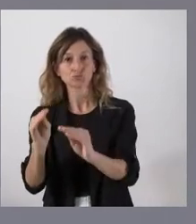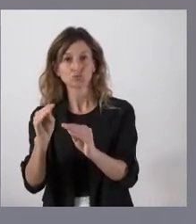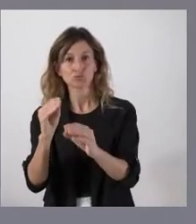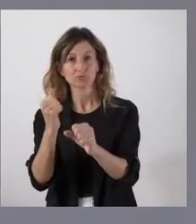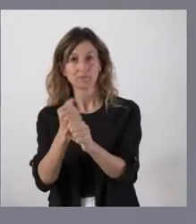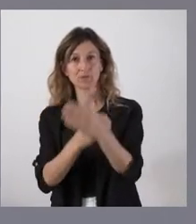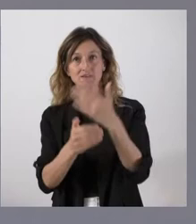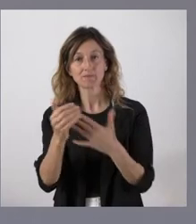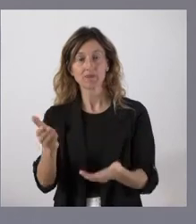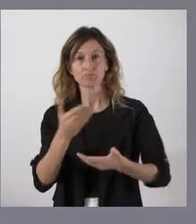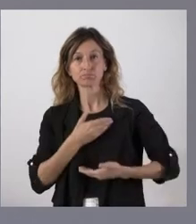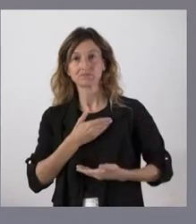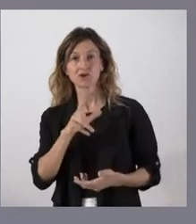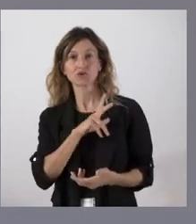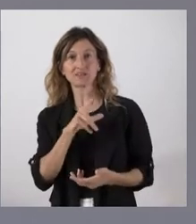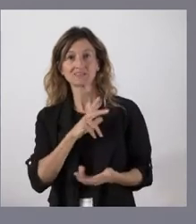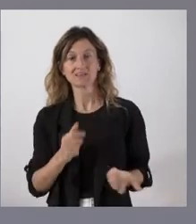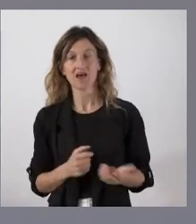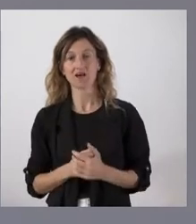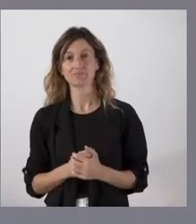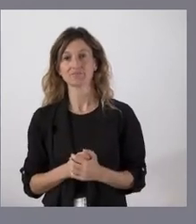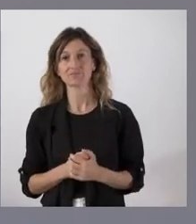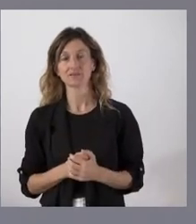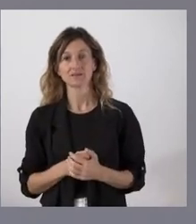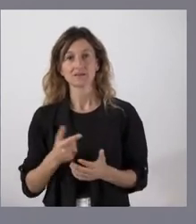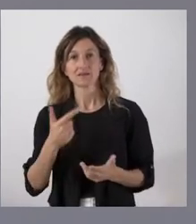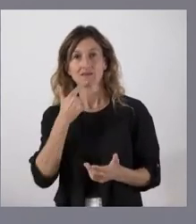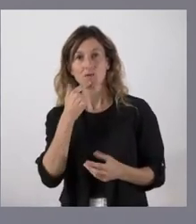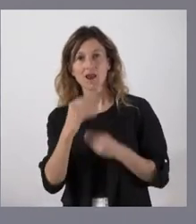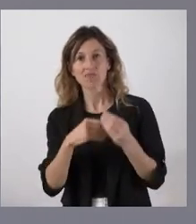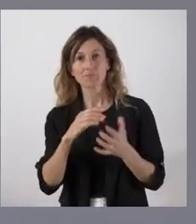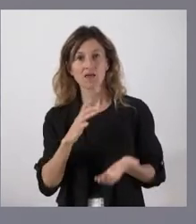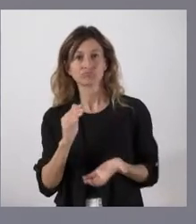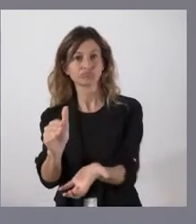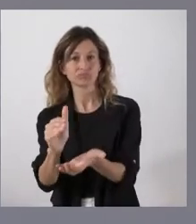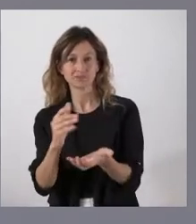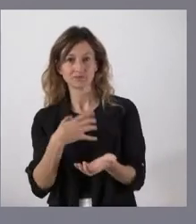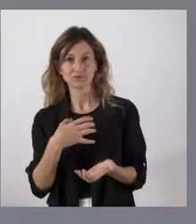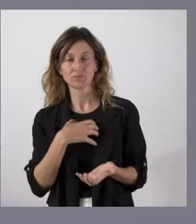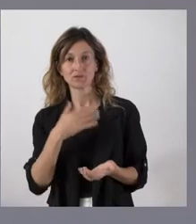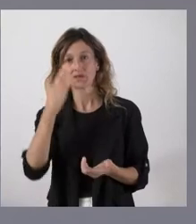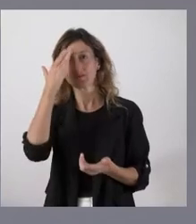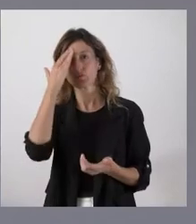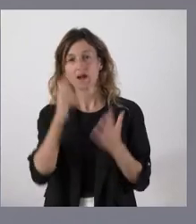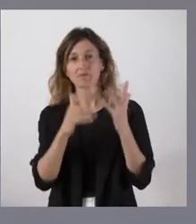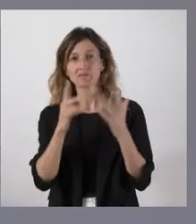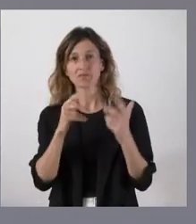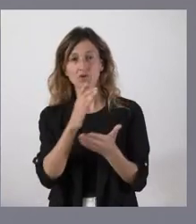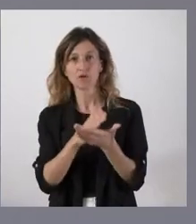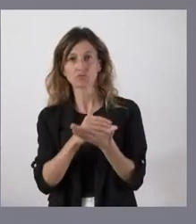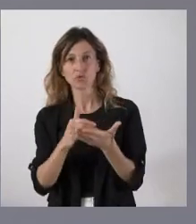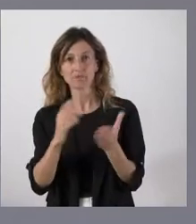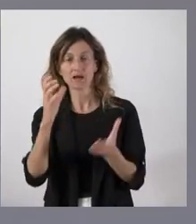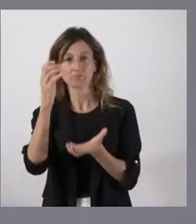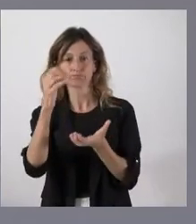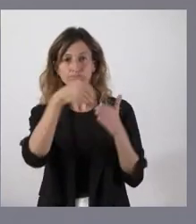centro lógicamente, por cortesía no se va a hacer el mal gesto de devolverlo y ese pasa a ser titularidad de la Administración Autonómica y se queda